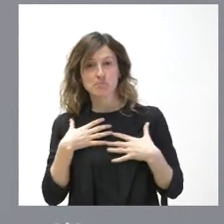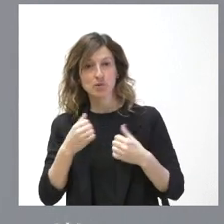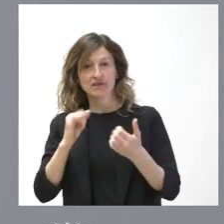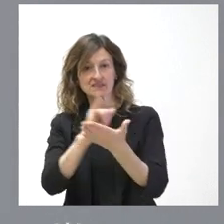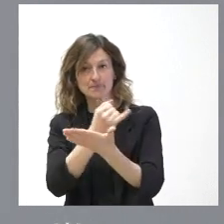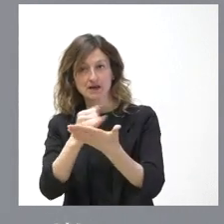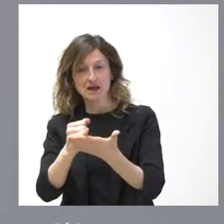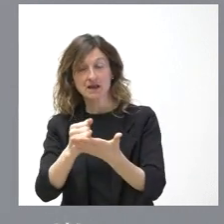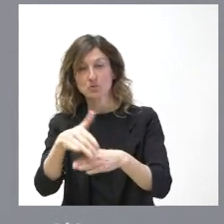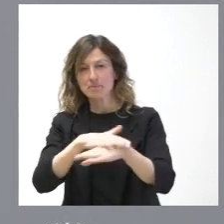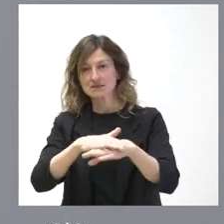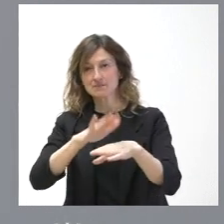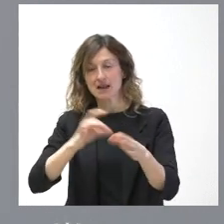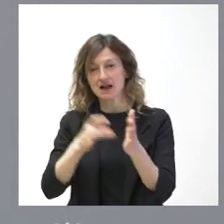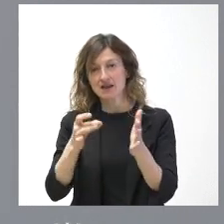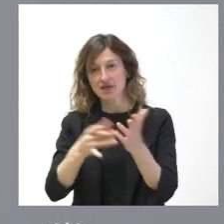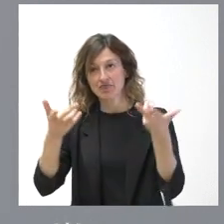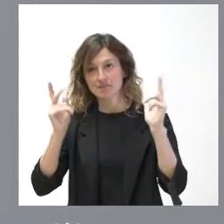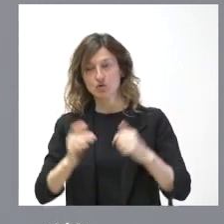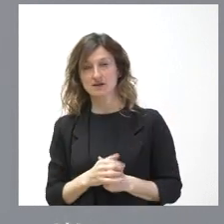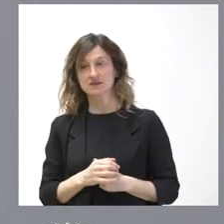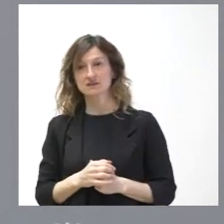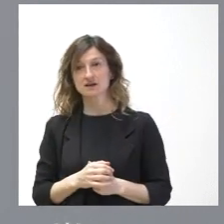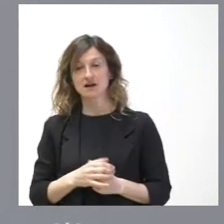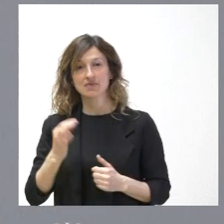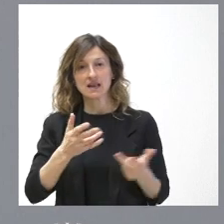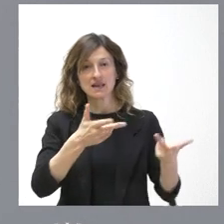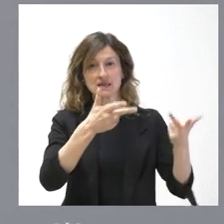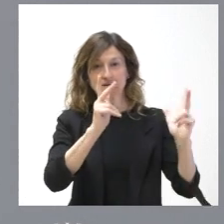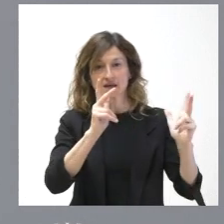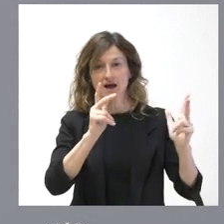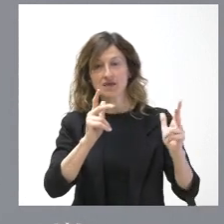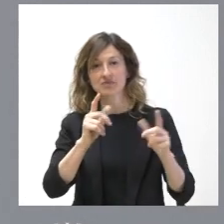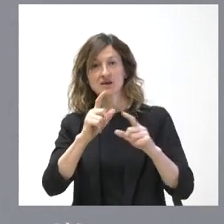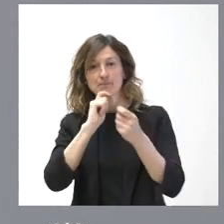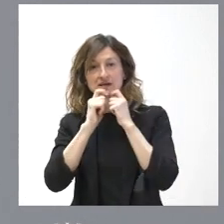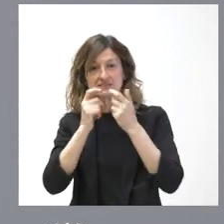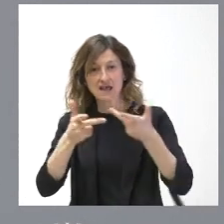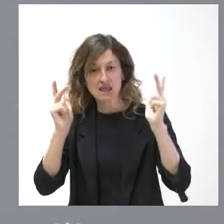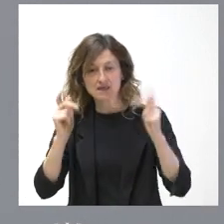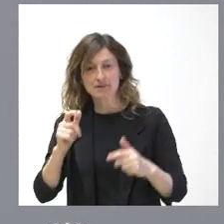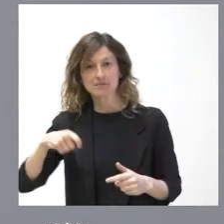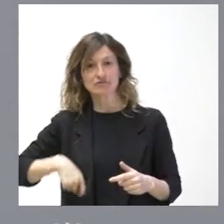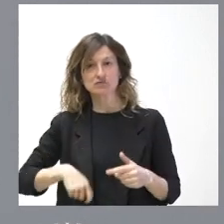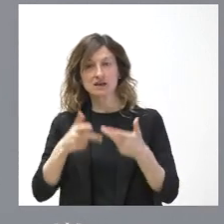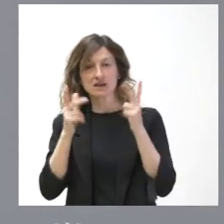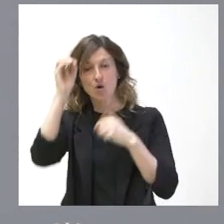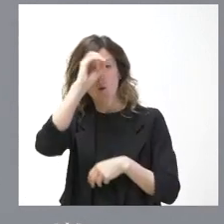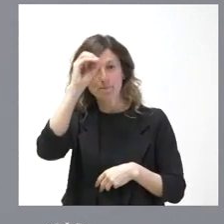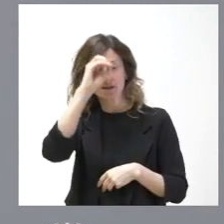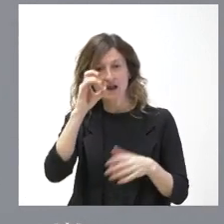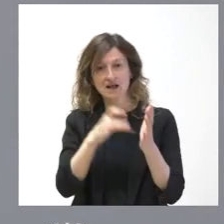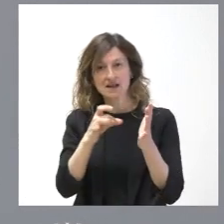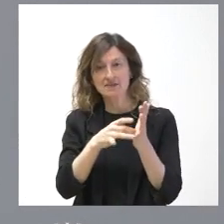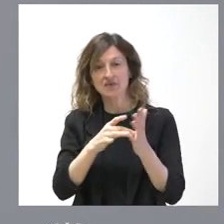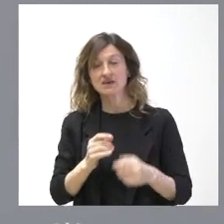básico para la calidad democrática. No hay calidad democrática sin libertad, sin presa libre, sin periodistas que opinen y no hay calidad democrática